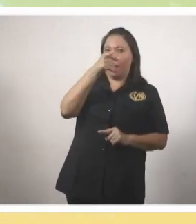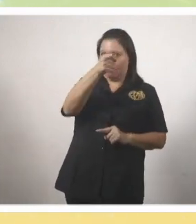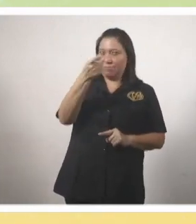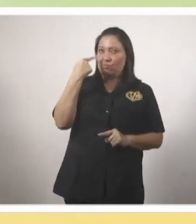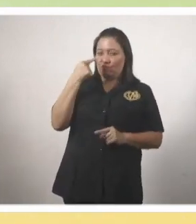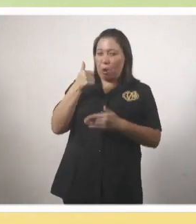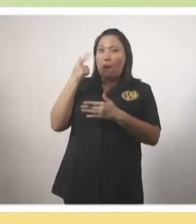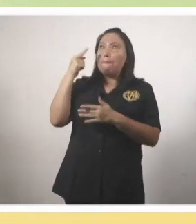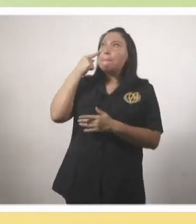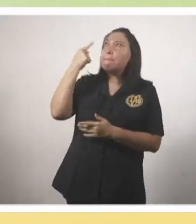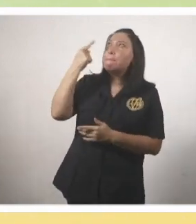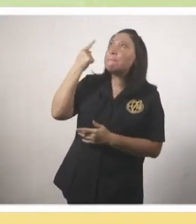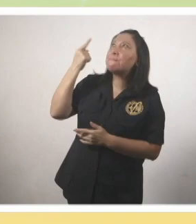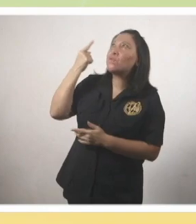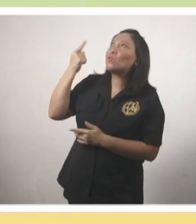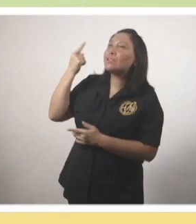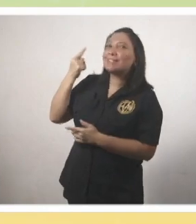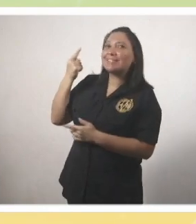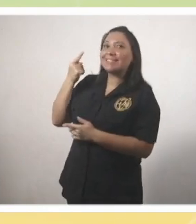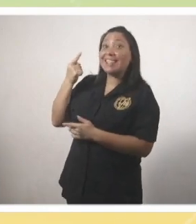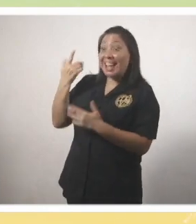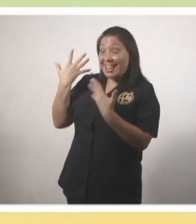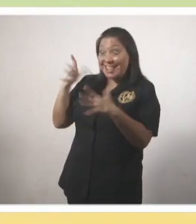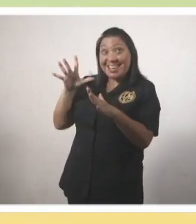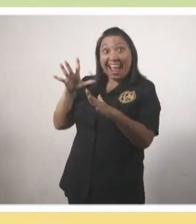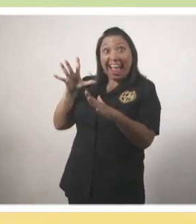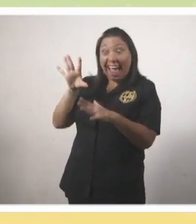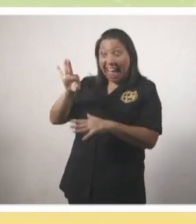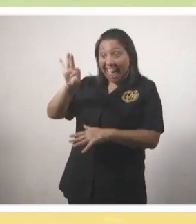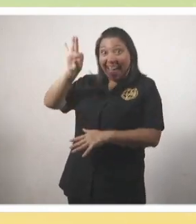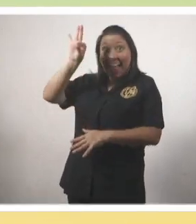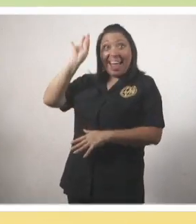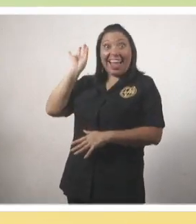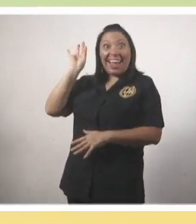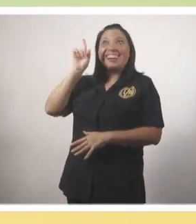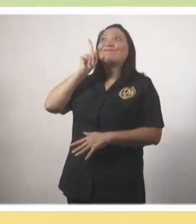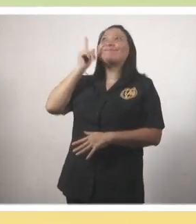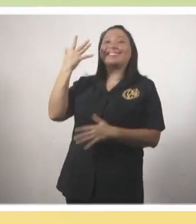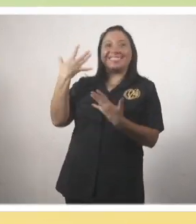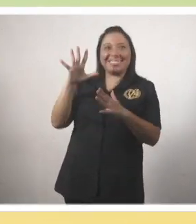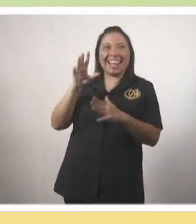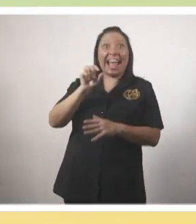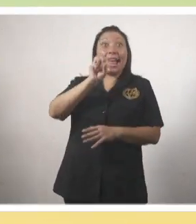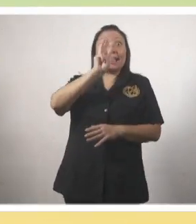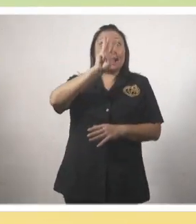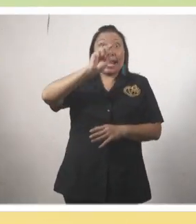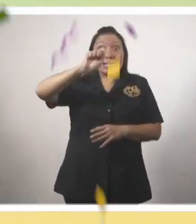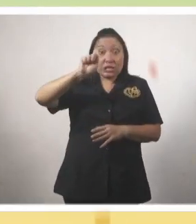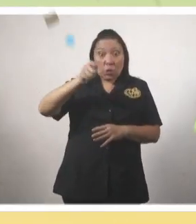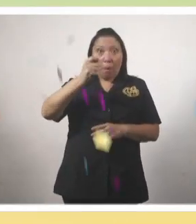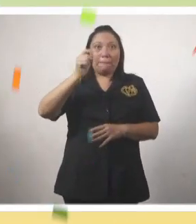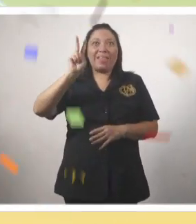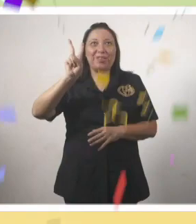Busquémoslo Y ahí está Yo ya lo tengo Está en 3,2